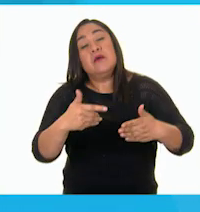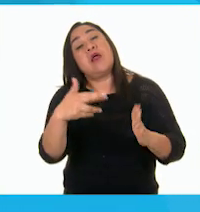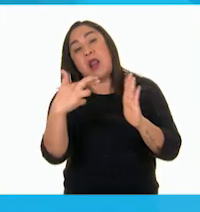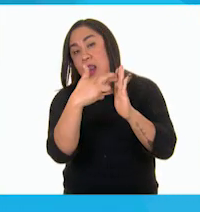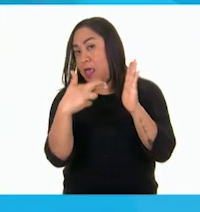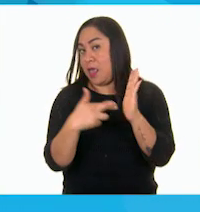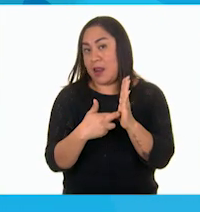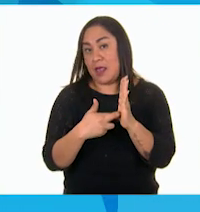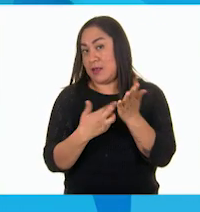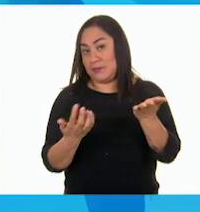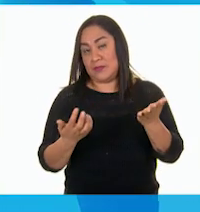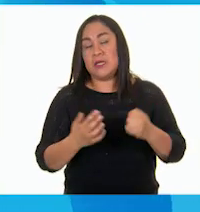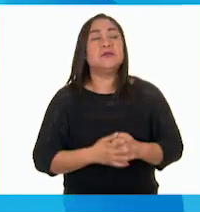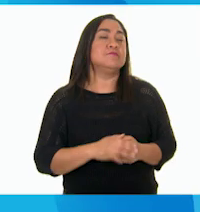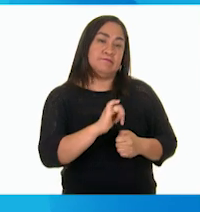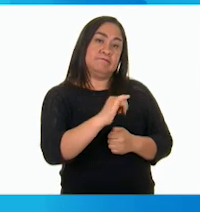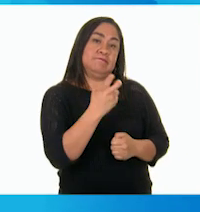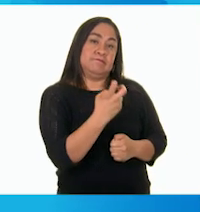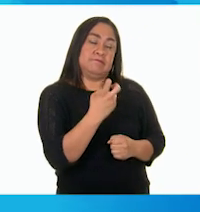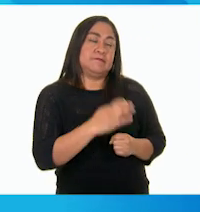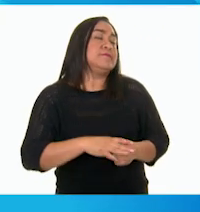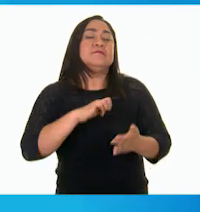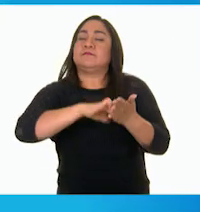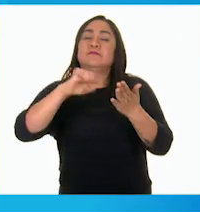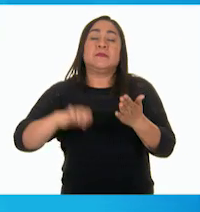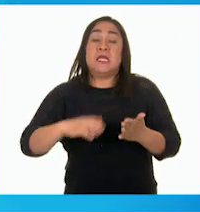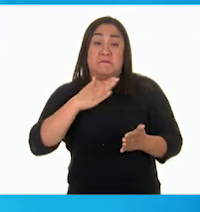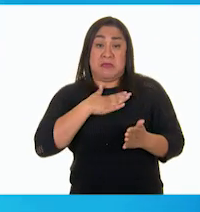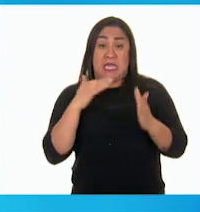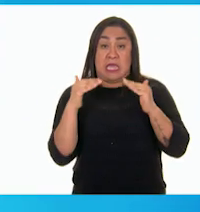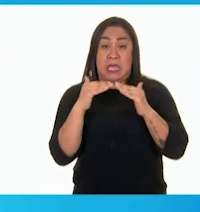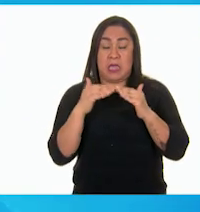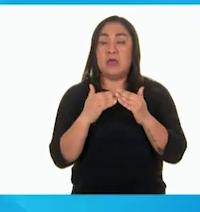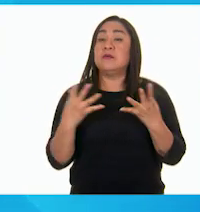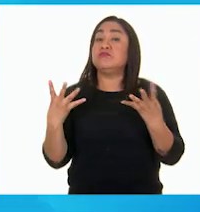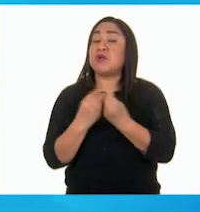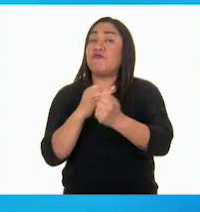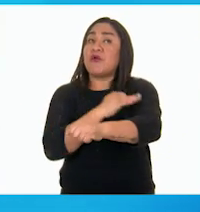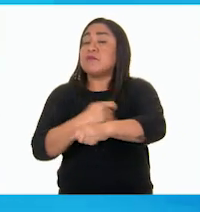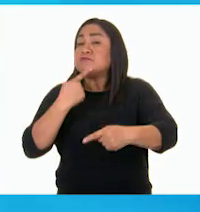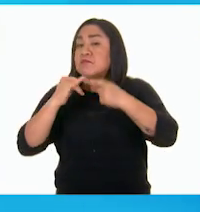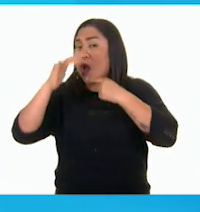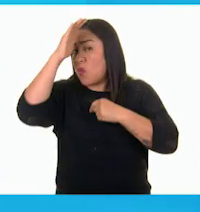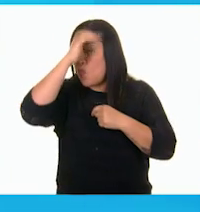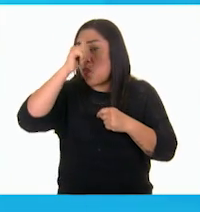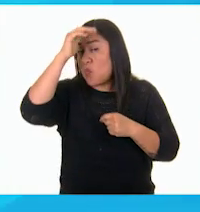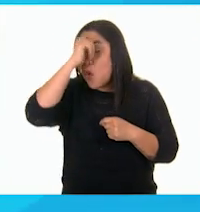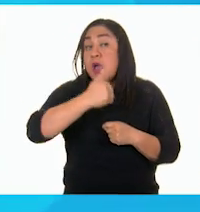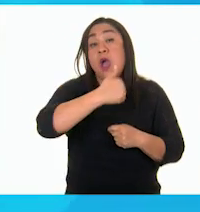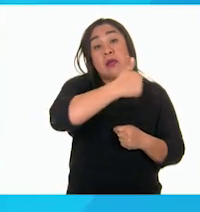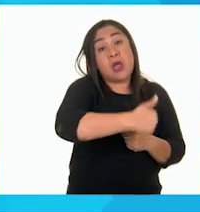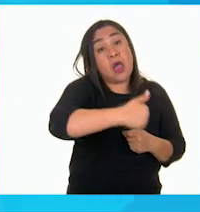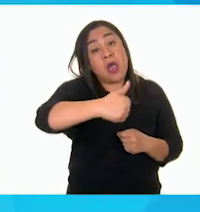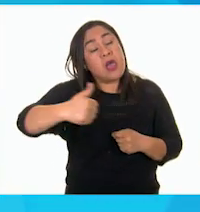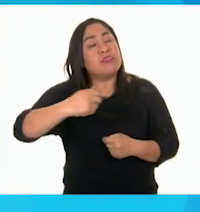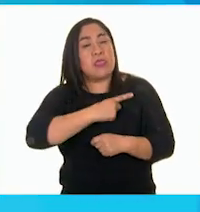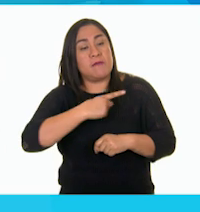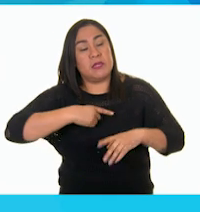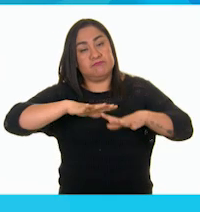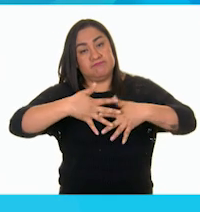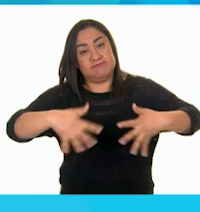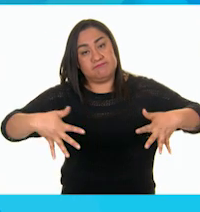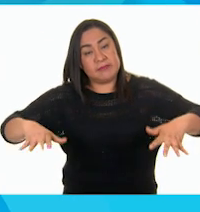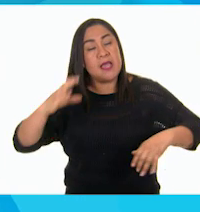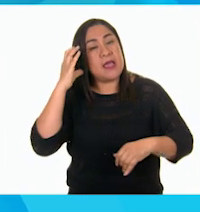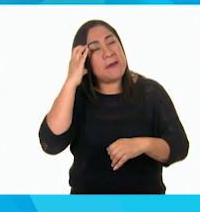Así es, por ejemplo, en mi casa mi familia acordó una regla, cada quien debe tender su cama. En